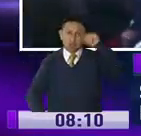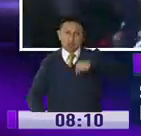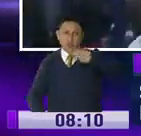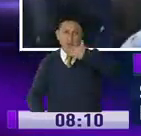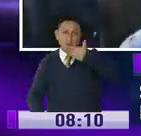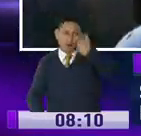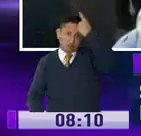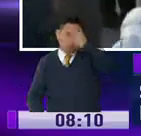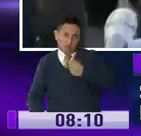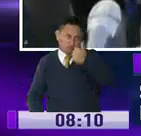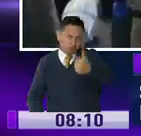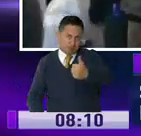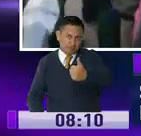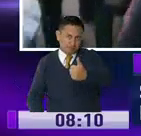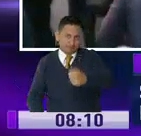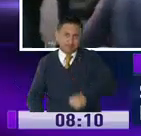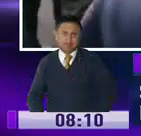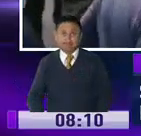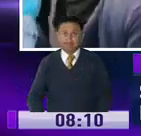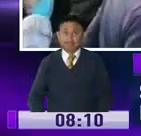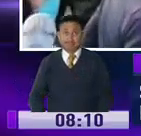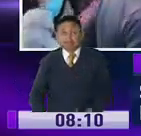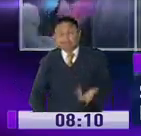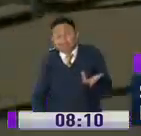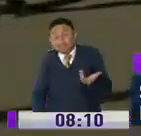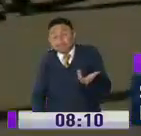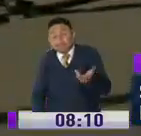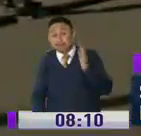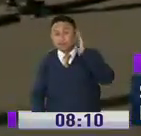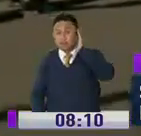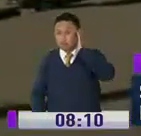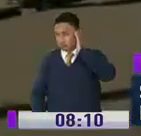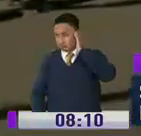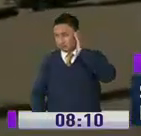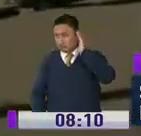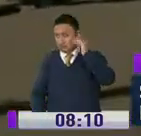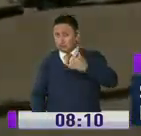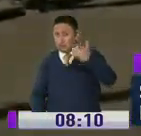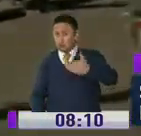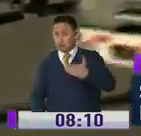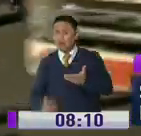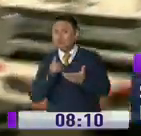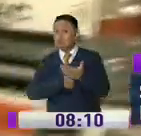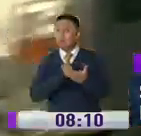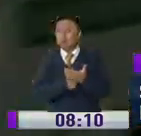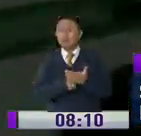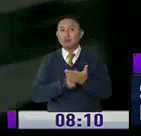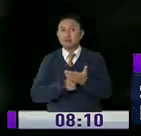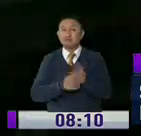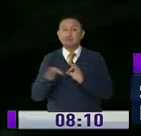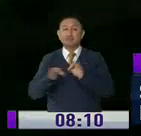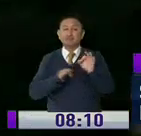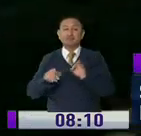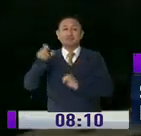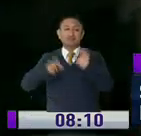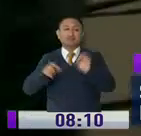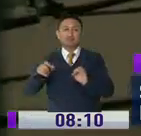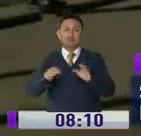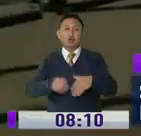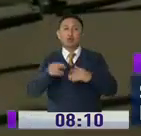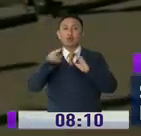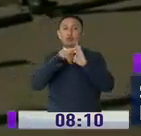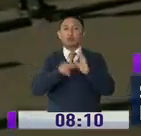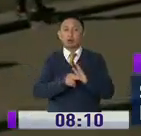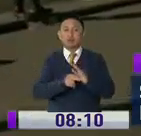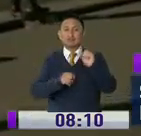mejores, son buenas decisiones, a lo mejor habría que hacer un análisis de, con más tiempo, indicarle a la ciudadanía de las medidas que se